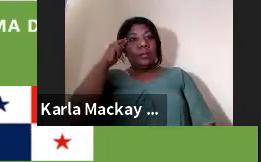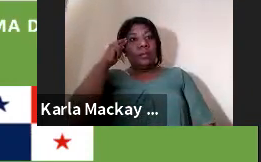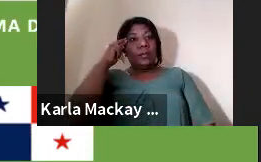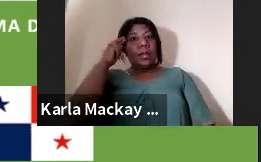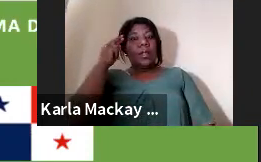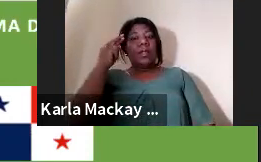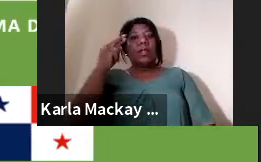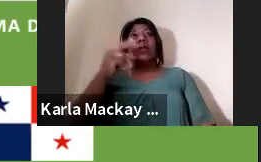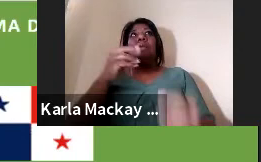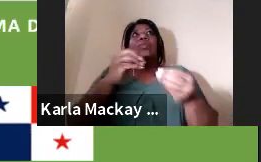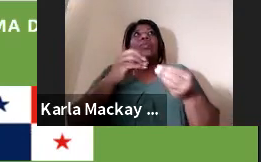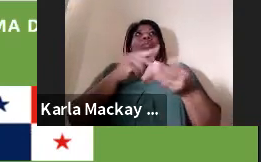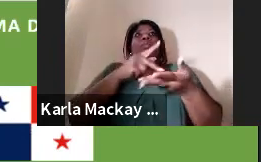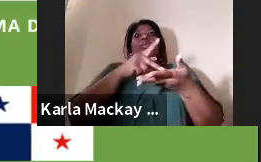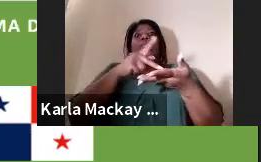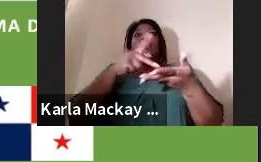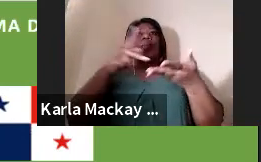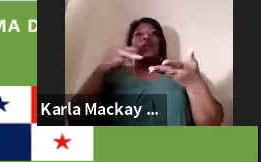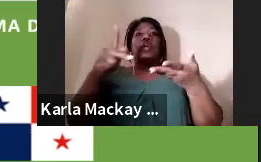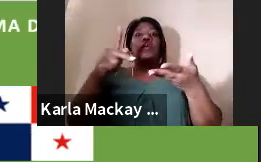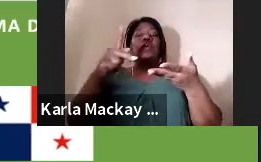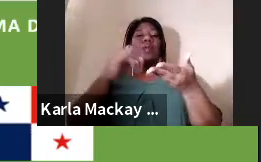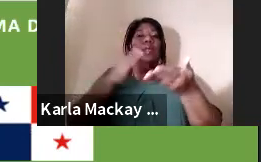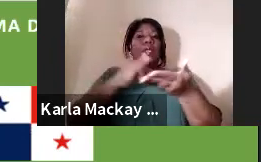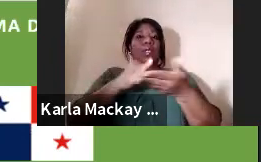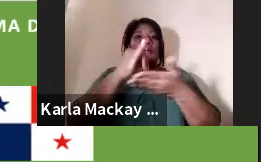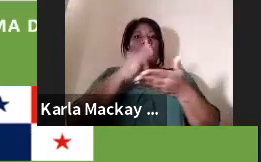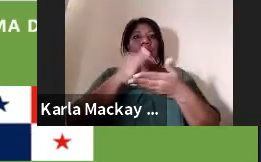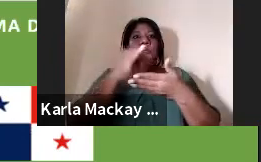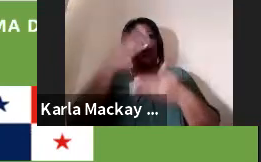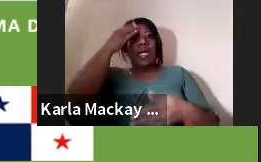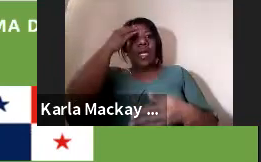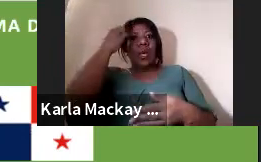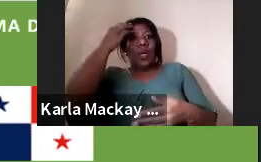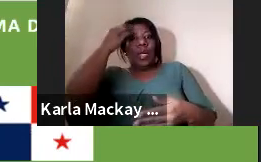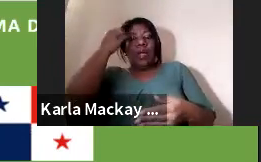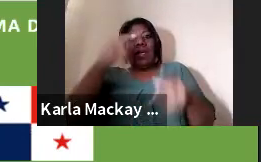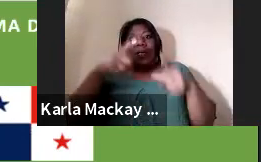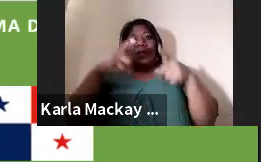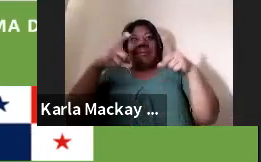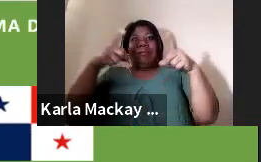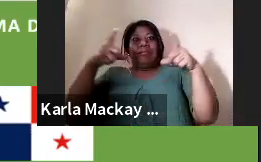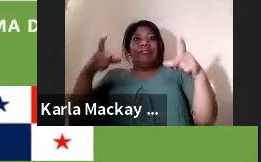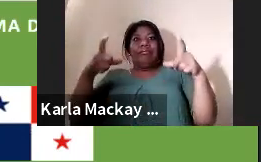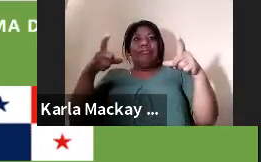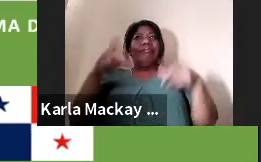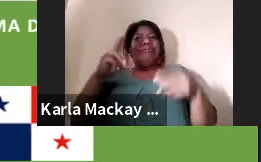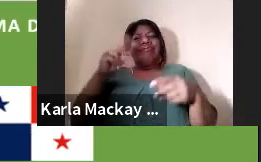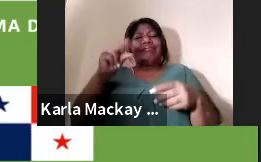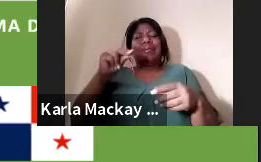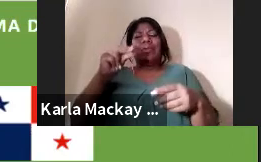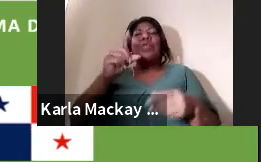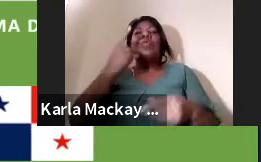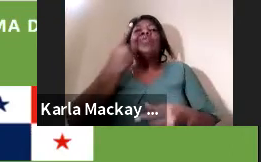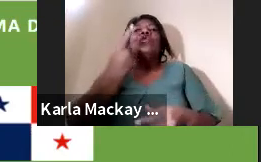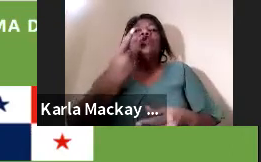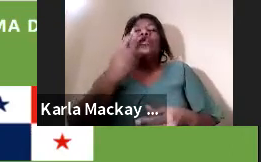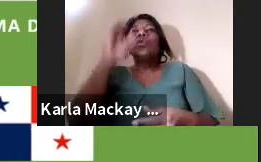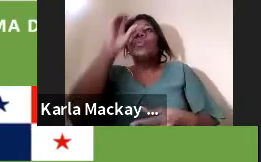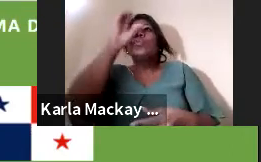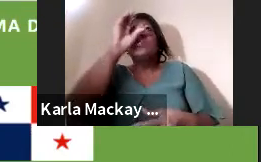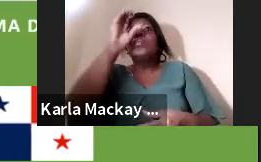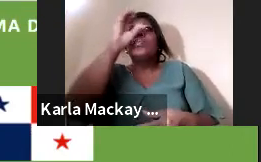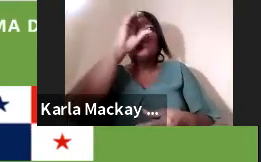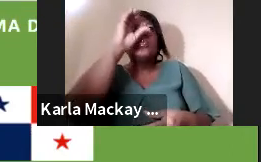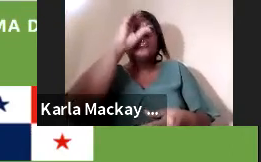científicos o que están en una experiencia tan avanzada, sino de que buscábamos de por qué estos estudiantes no